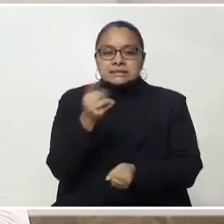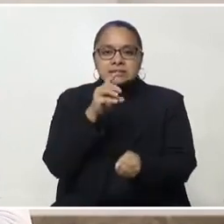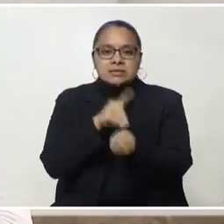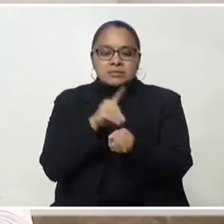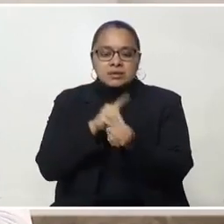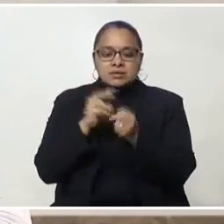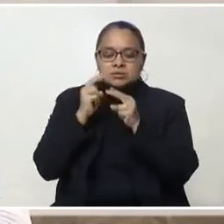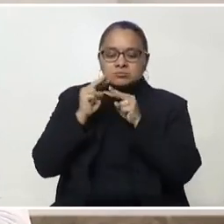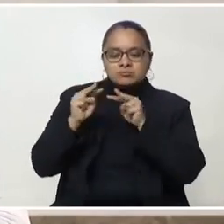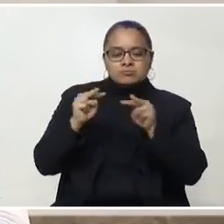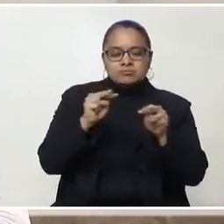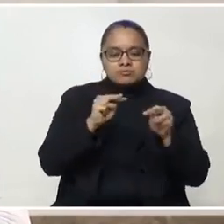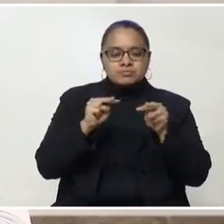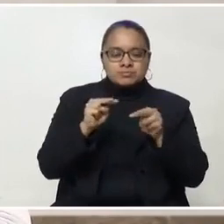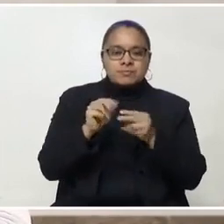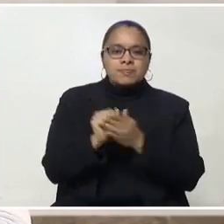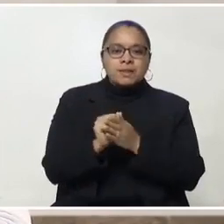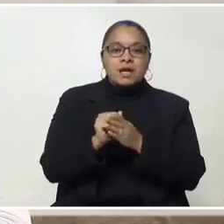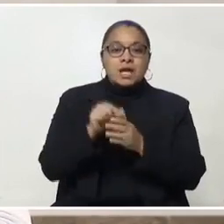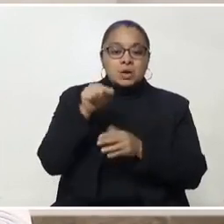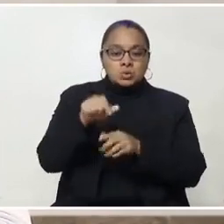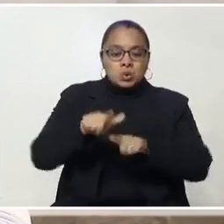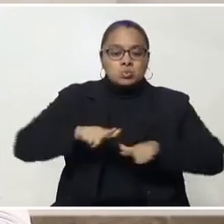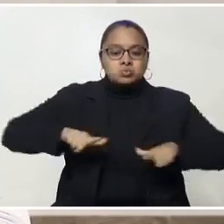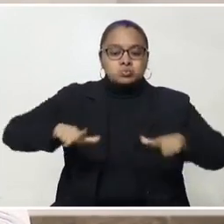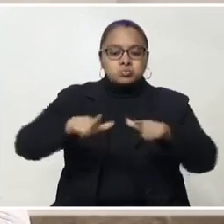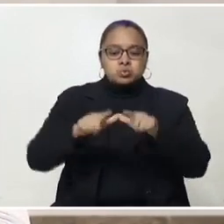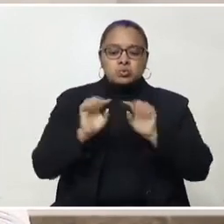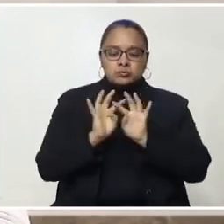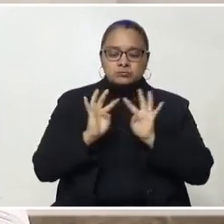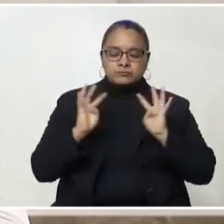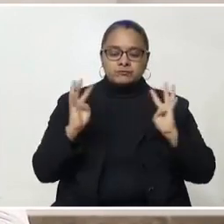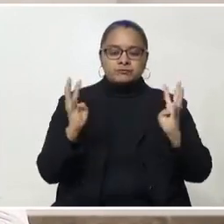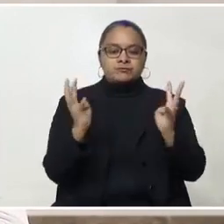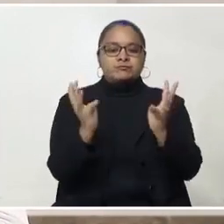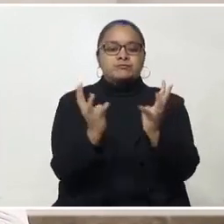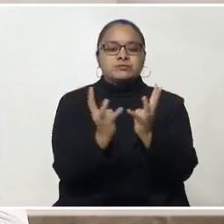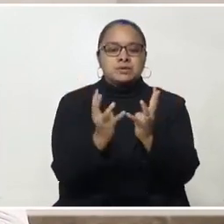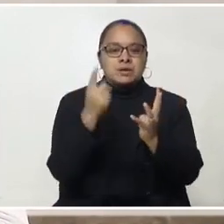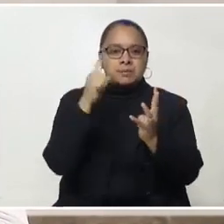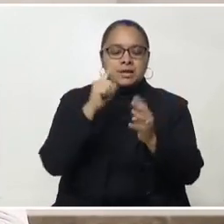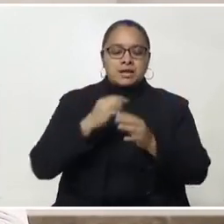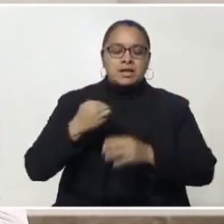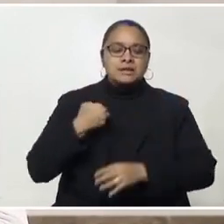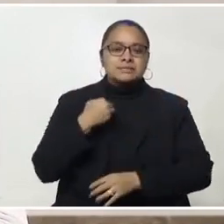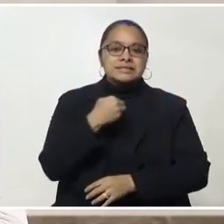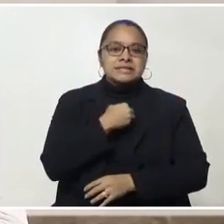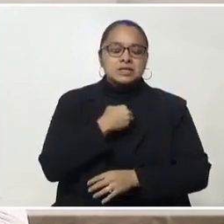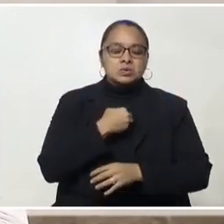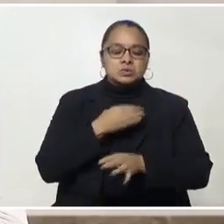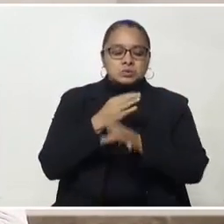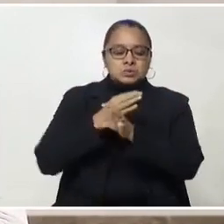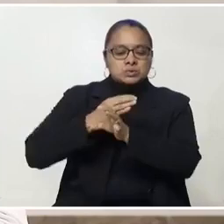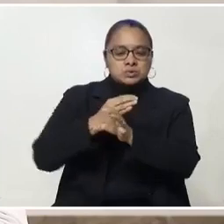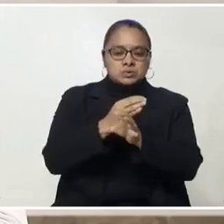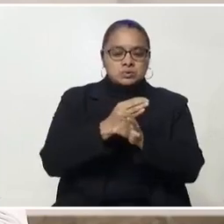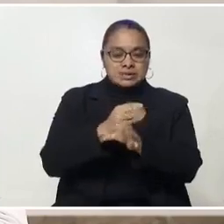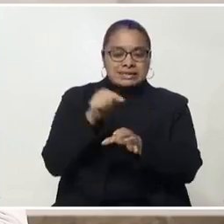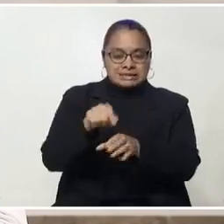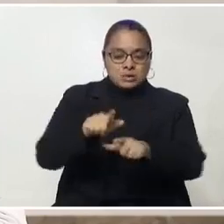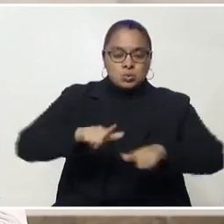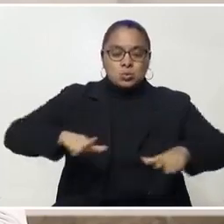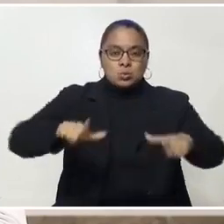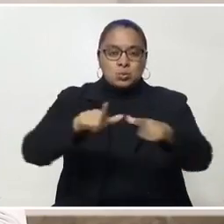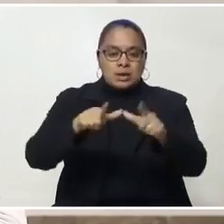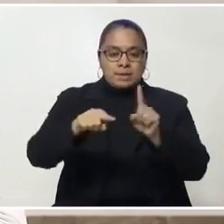Recalcamos que los cercos epidemiológicos instalados con el apoyo de la Secretaría de Seguridad en las zonas que